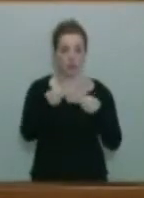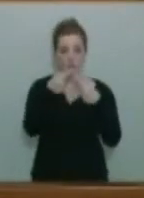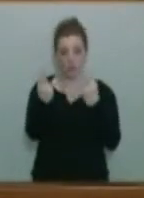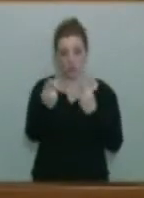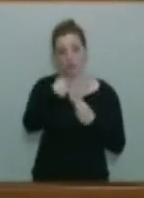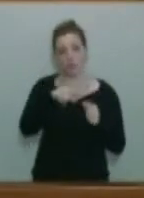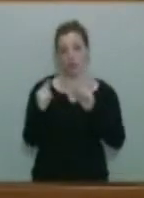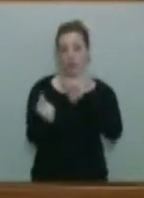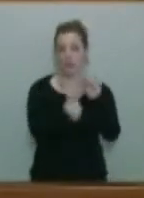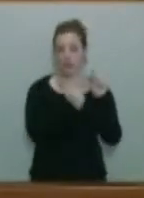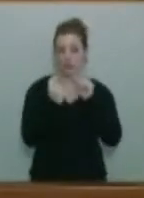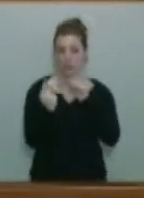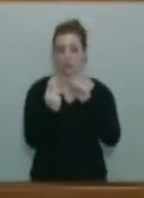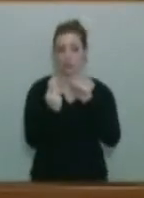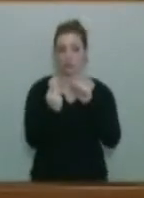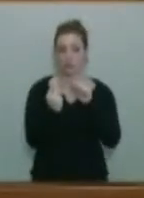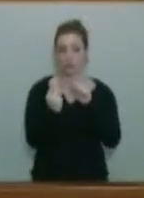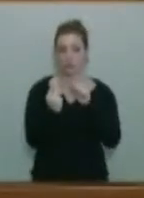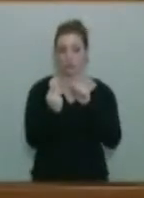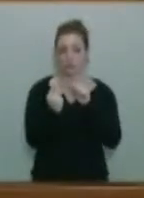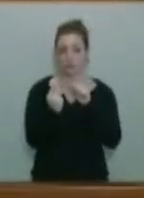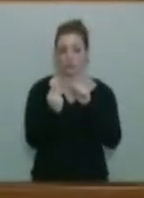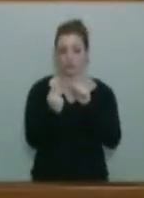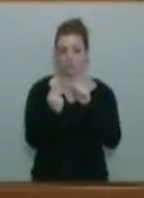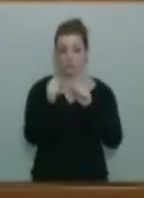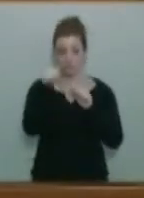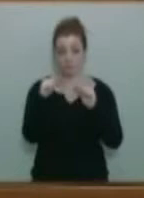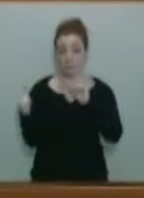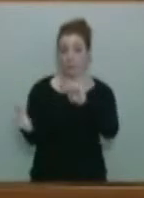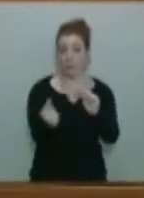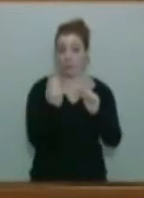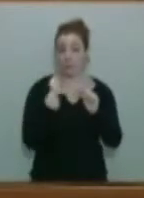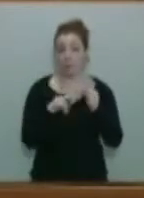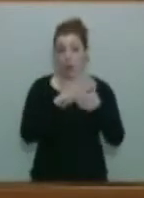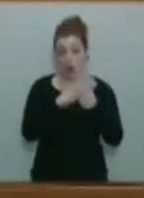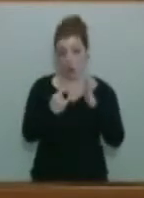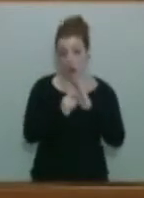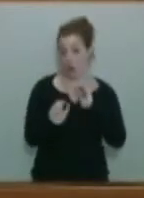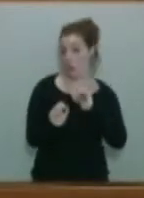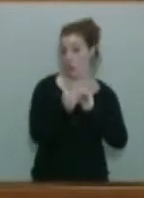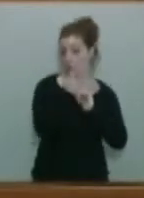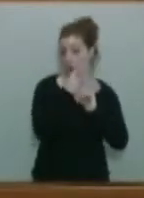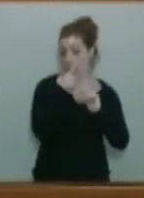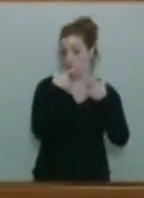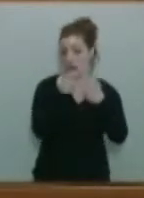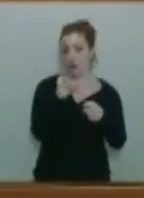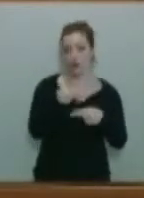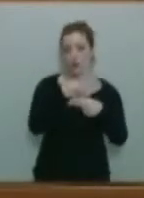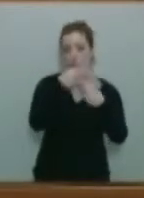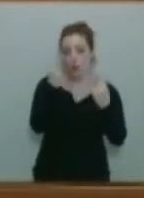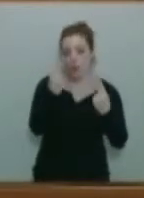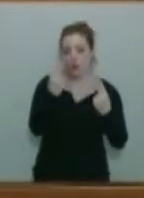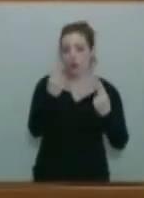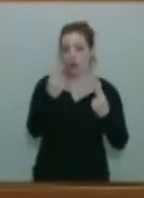Debatimos este que se ha venido a llamar el primer proyecto de reforma al sector público, pues al menos,